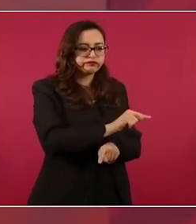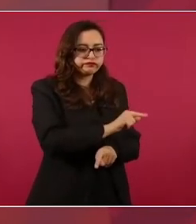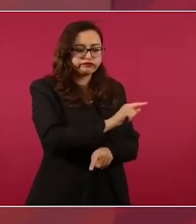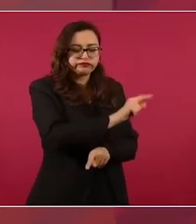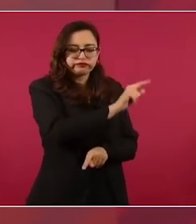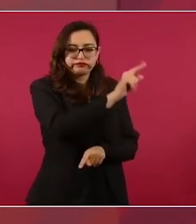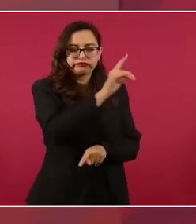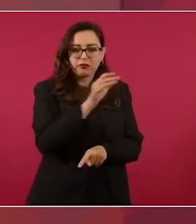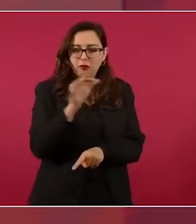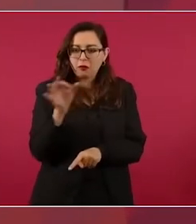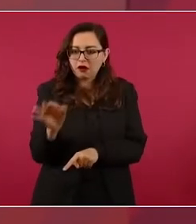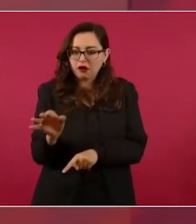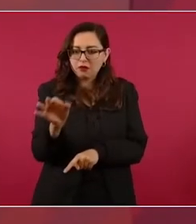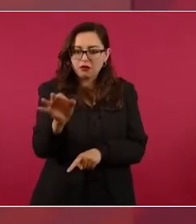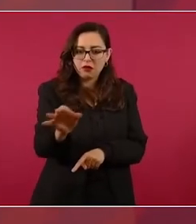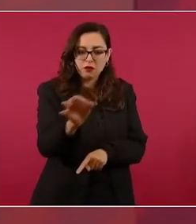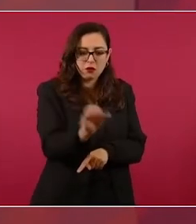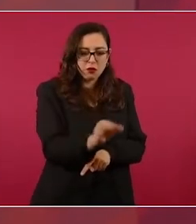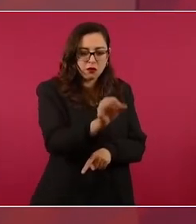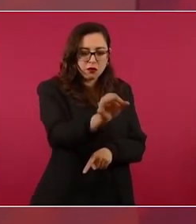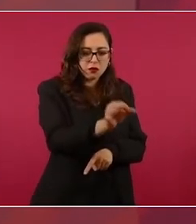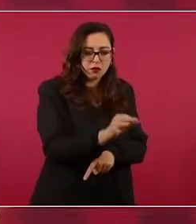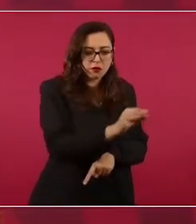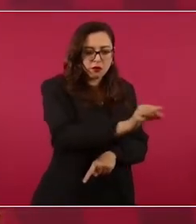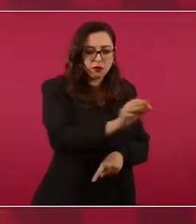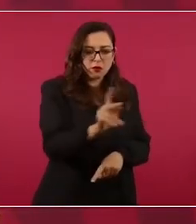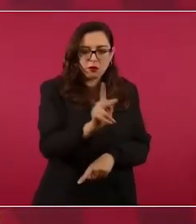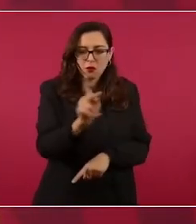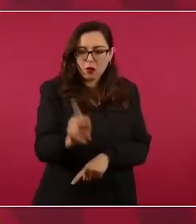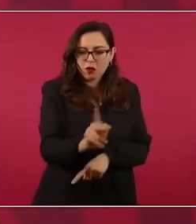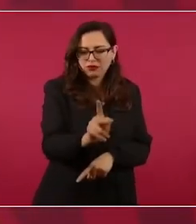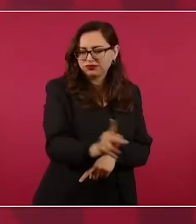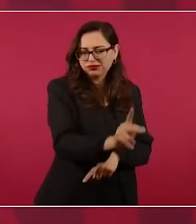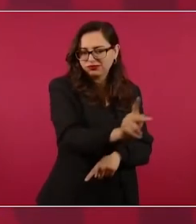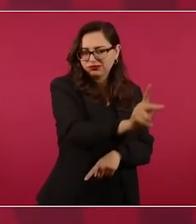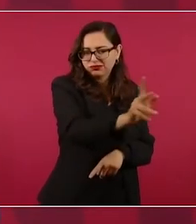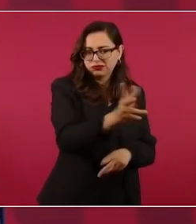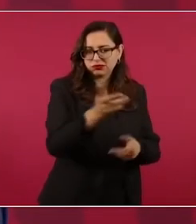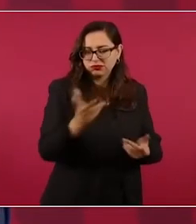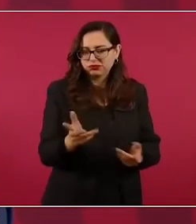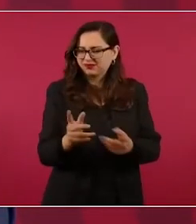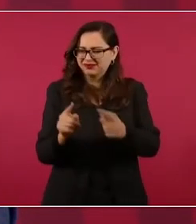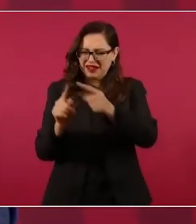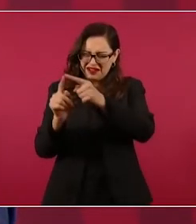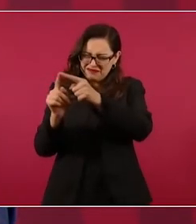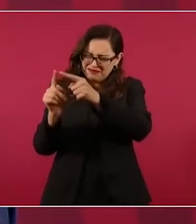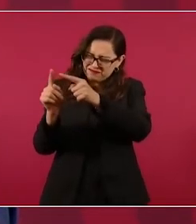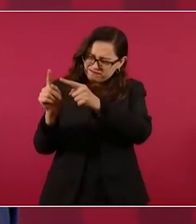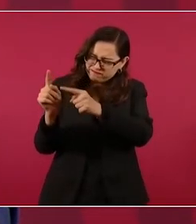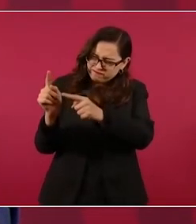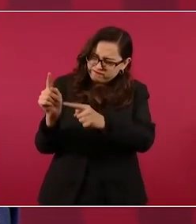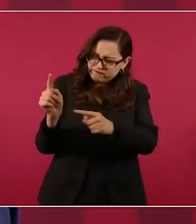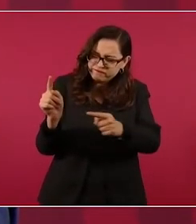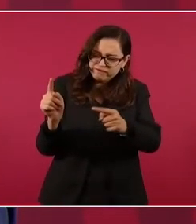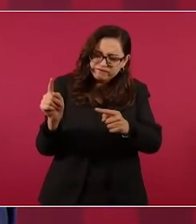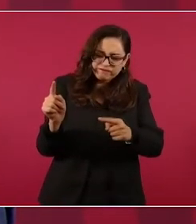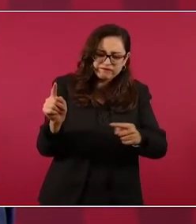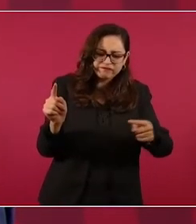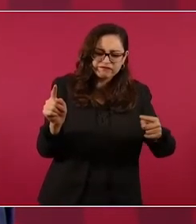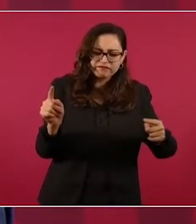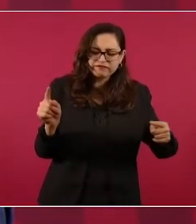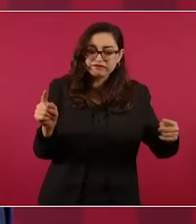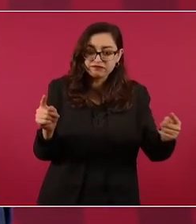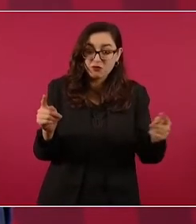a Cobá, a